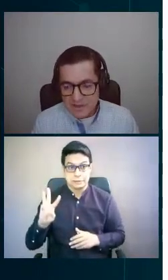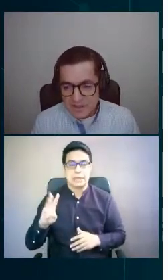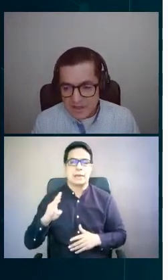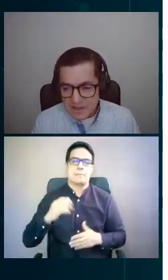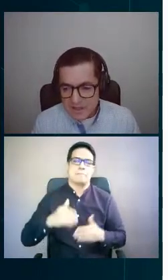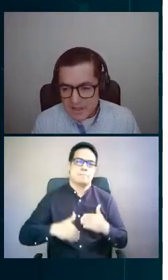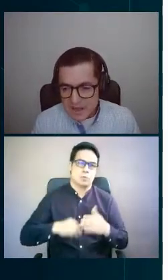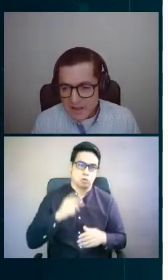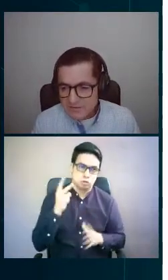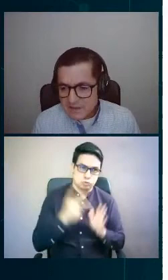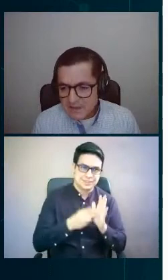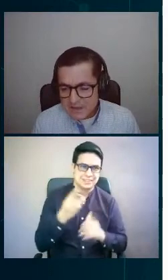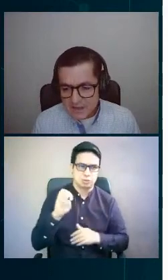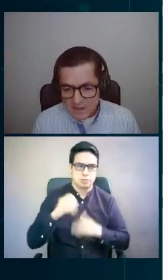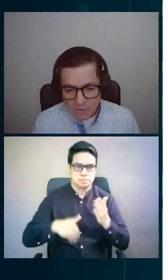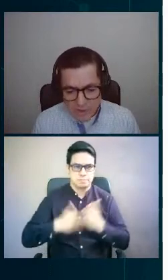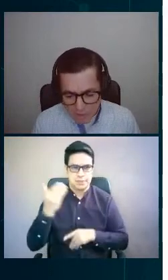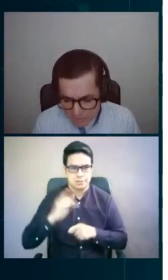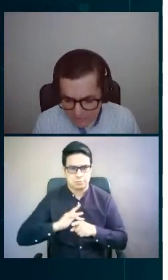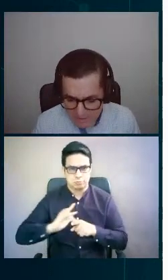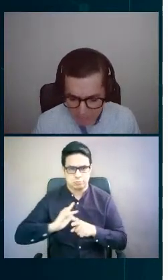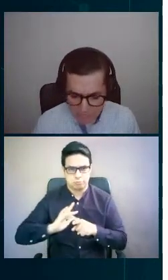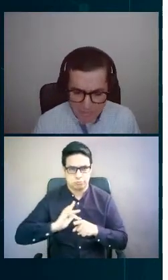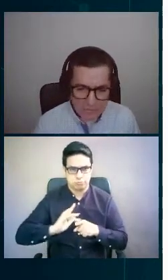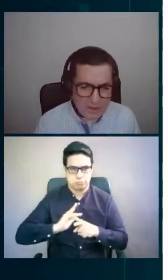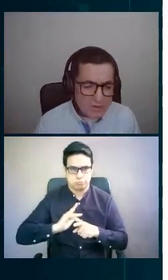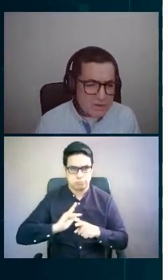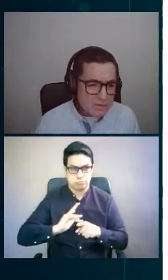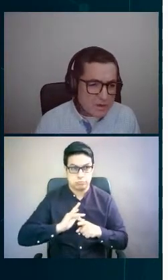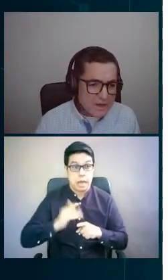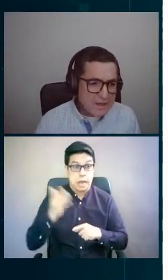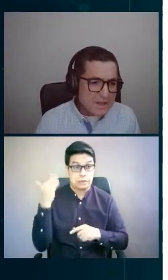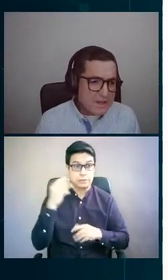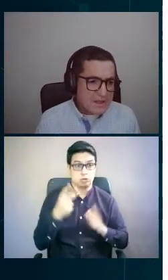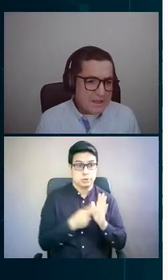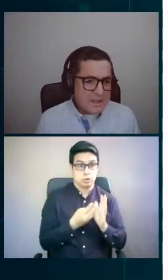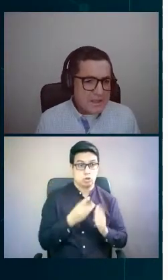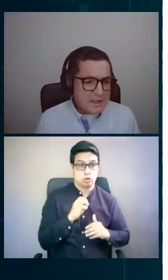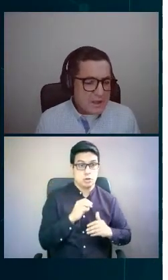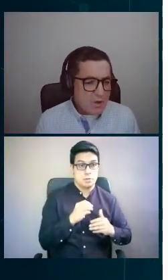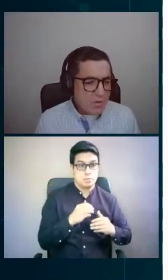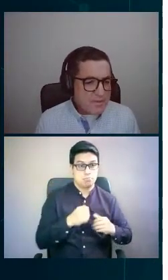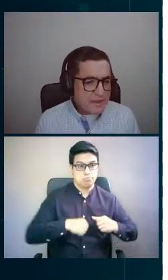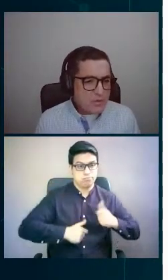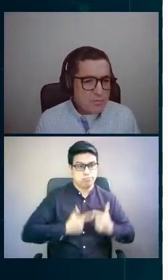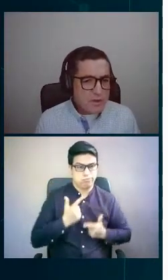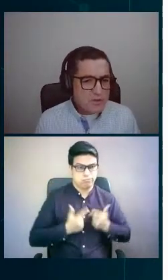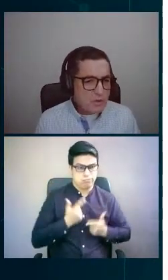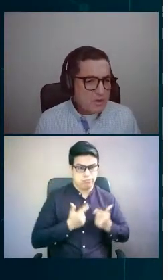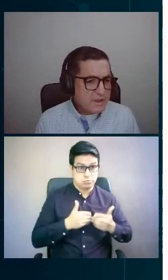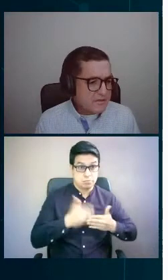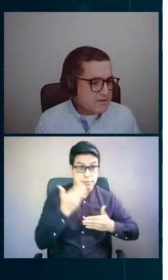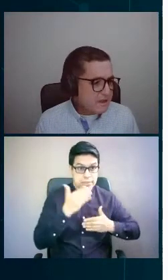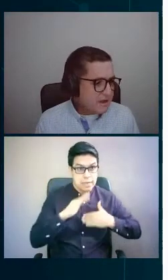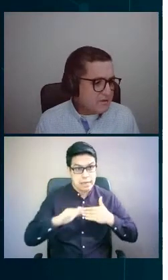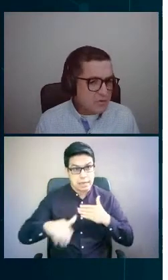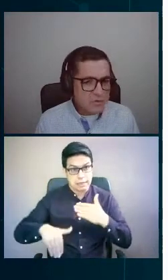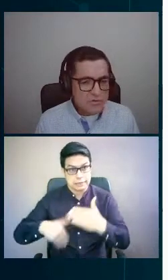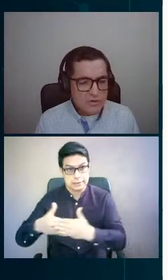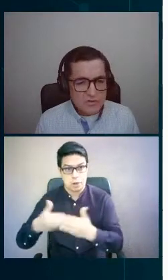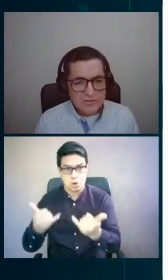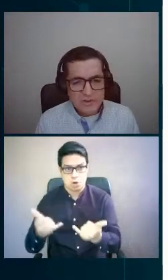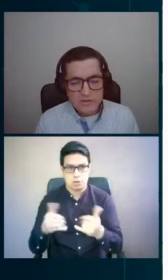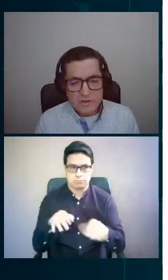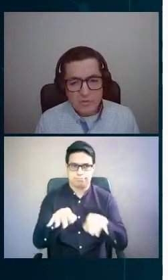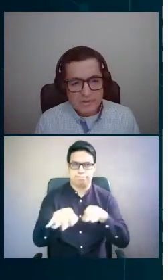hasta lo que hoy tenemos. Vamos a continuar comentando un poquito lo que decía la